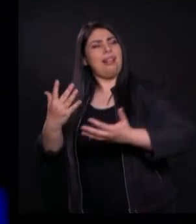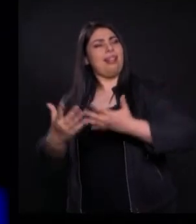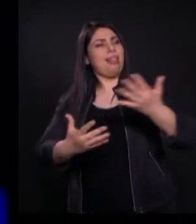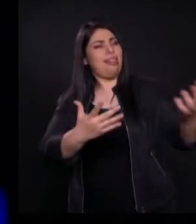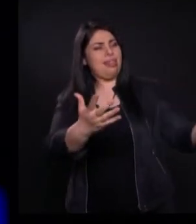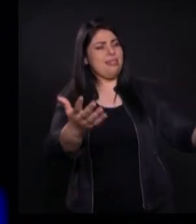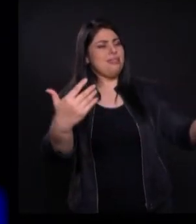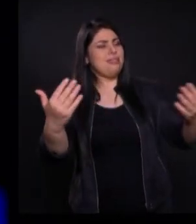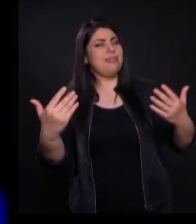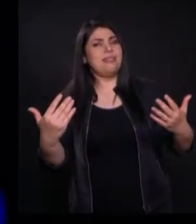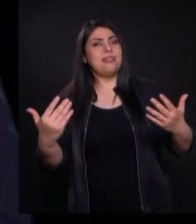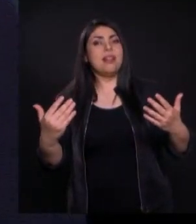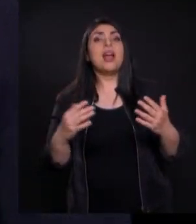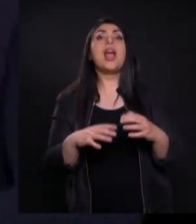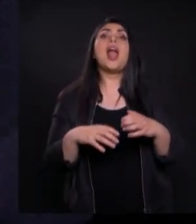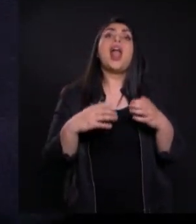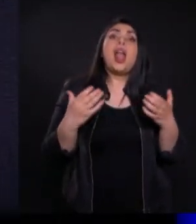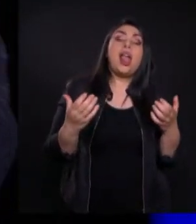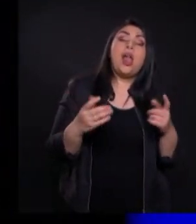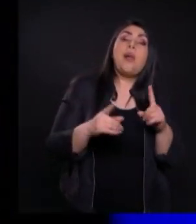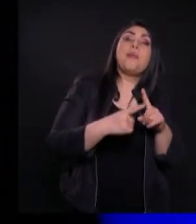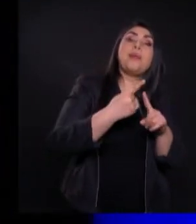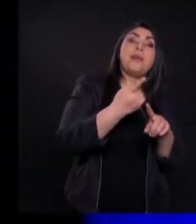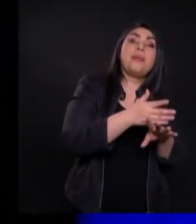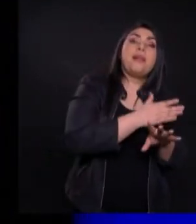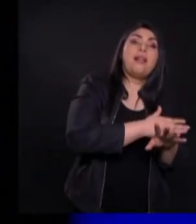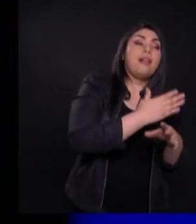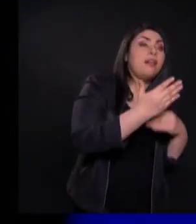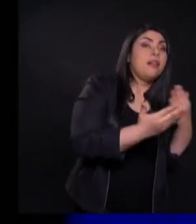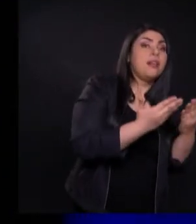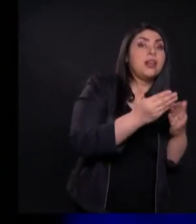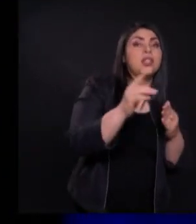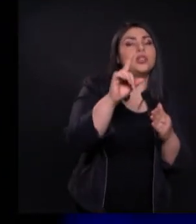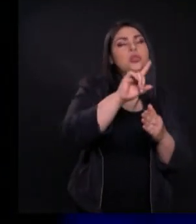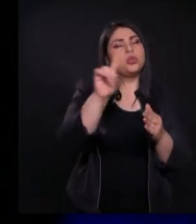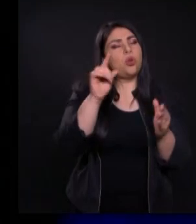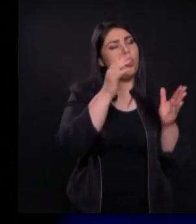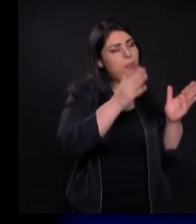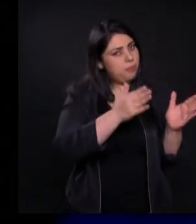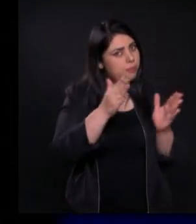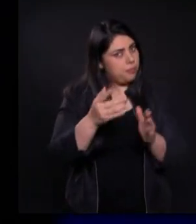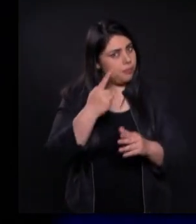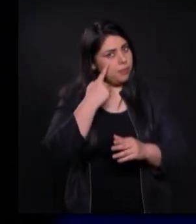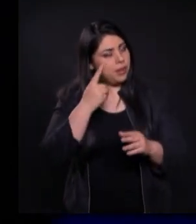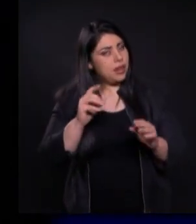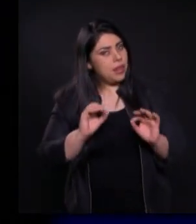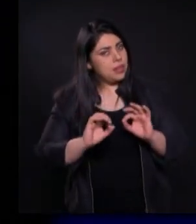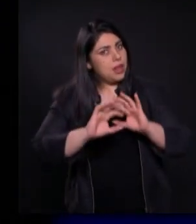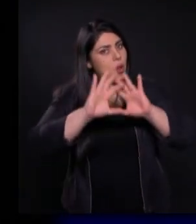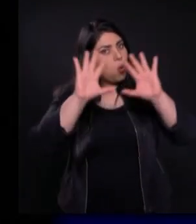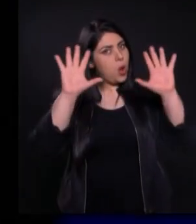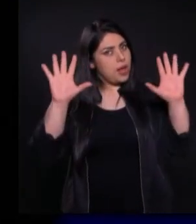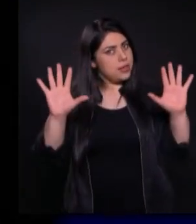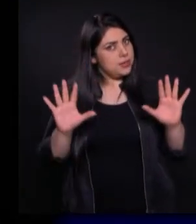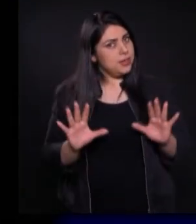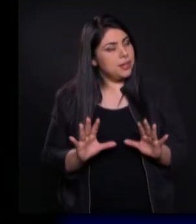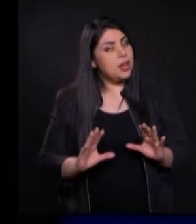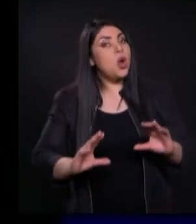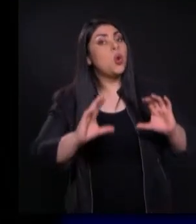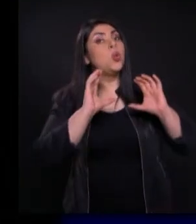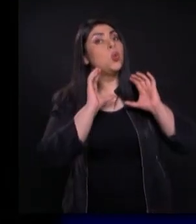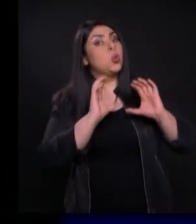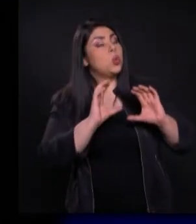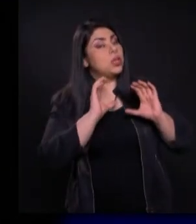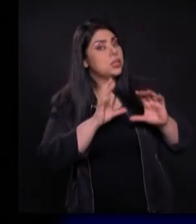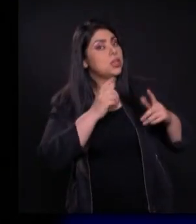sacrificarte a ti para poder servir a los demás No, no, no momento Cuidado con esas intenciones en tu corazón